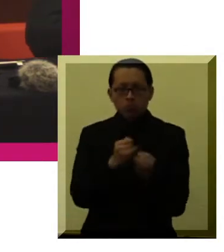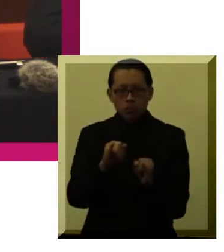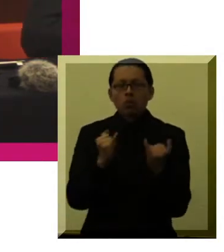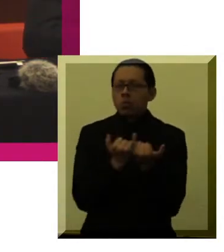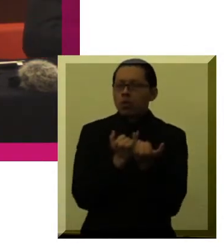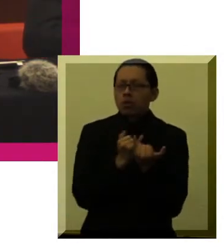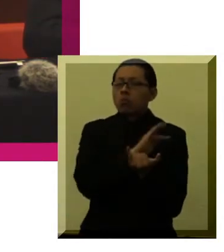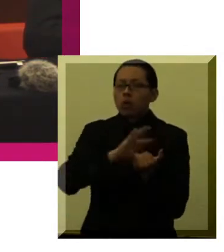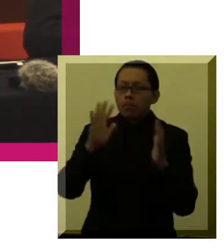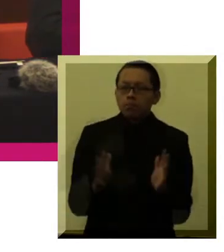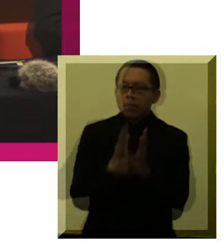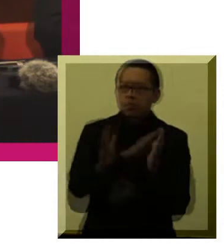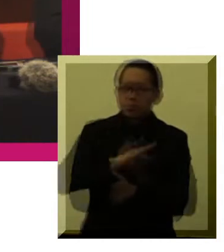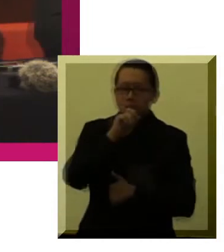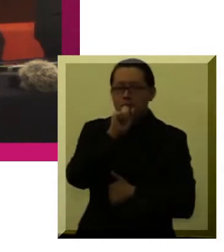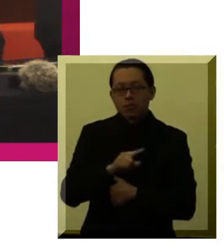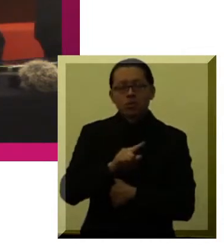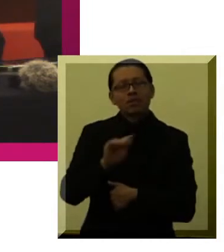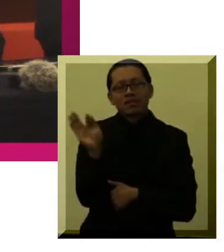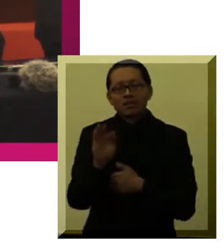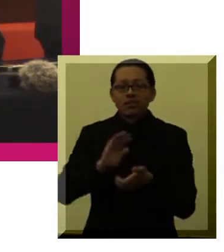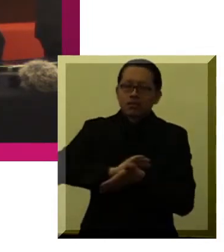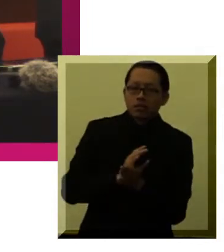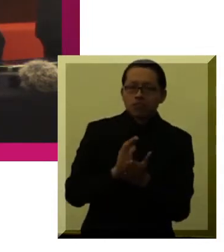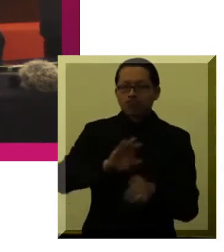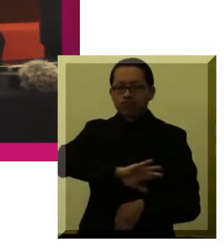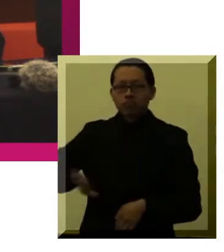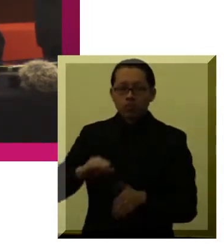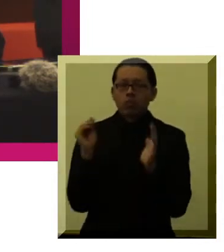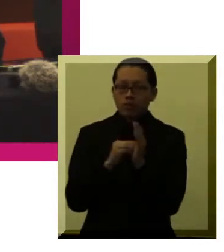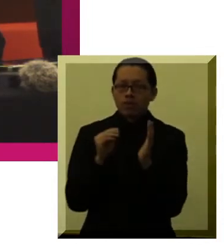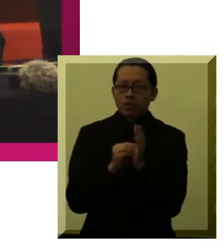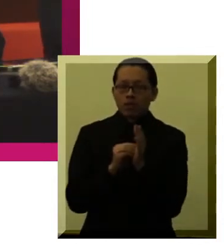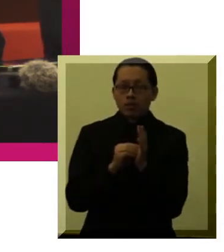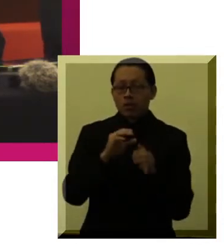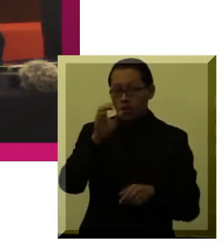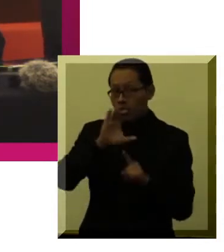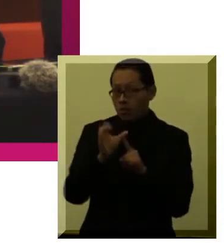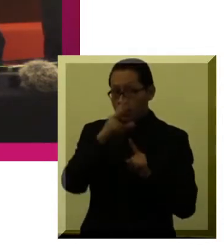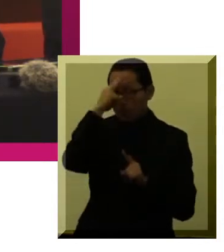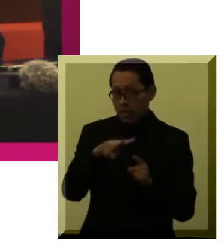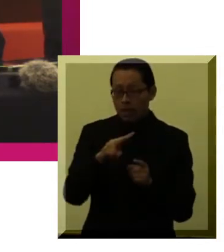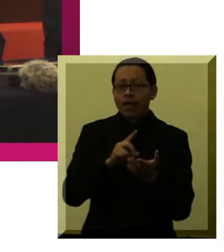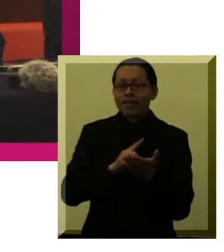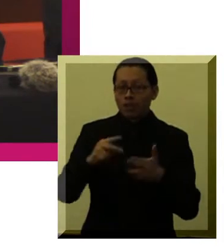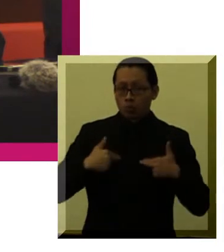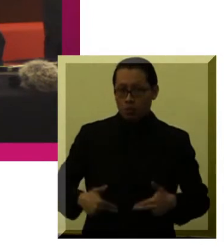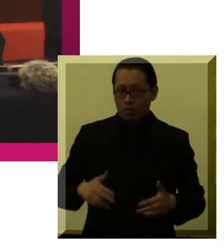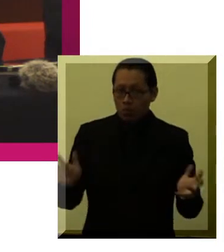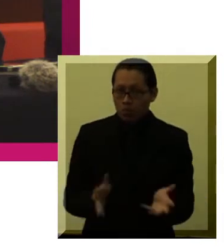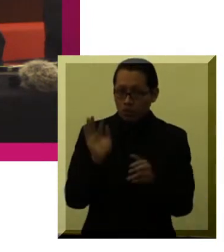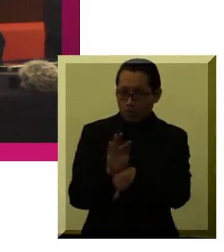como miembros activos de la sociedad. La Comisión Mexicana de Defensa y Promoción de los Derechos Humanos ha venido trabajando el tema de las personas con